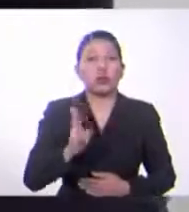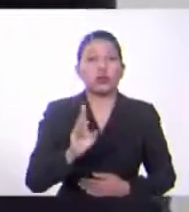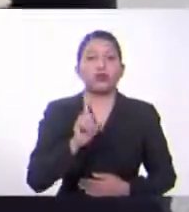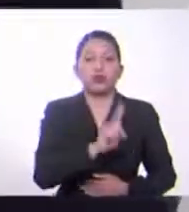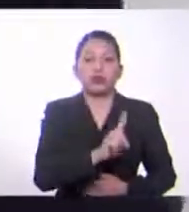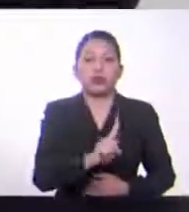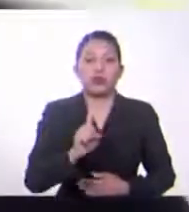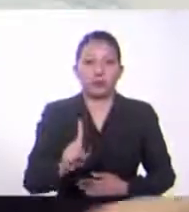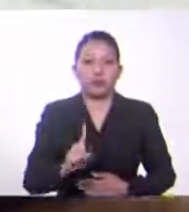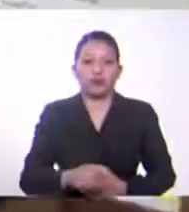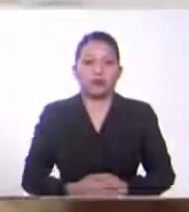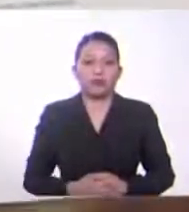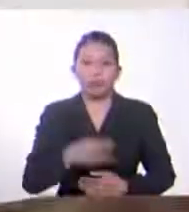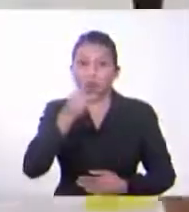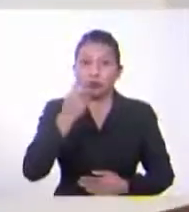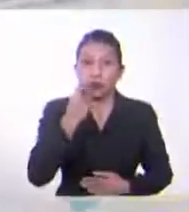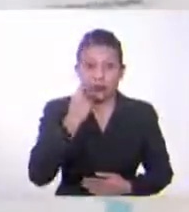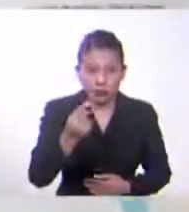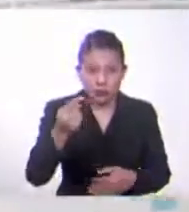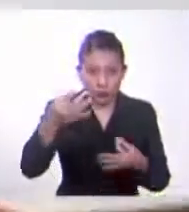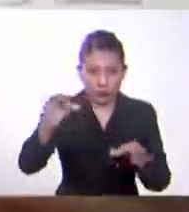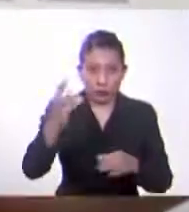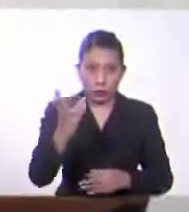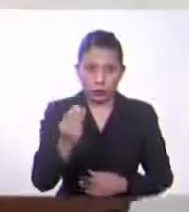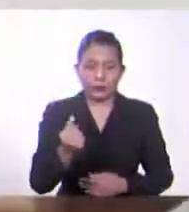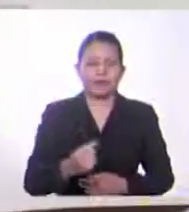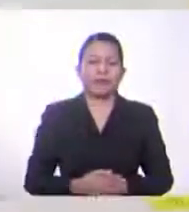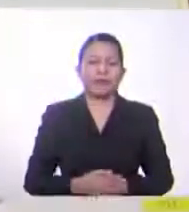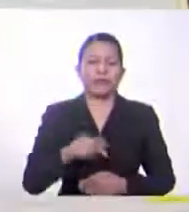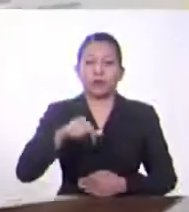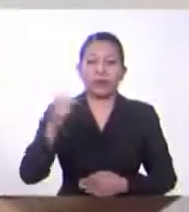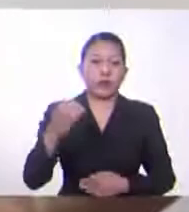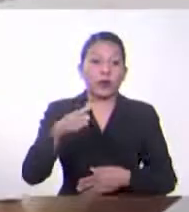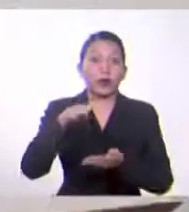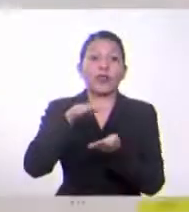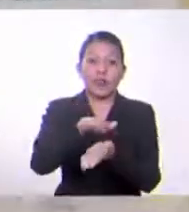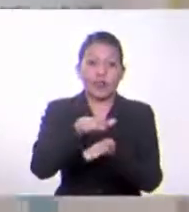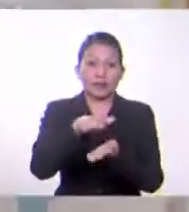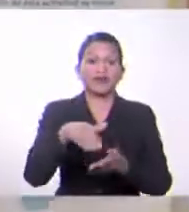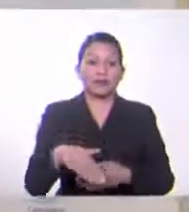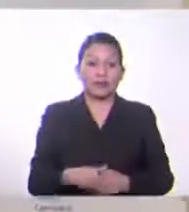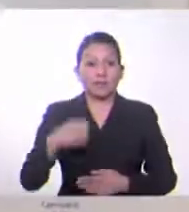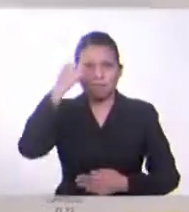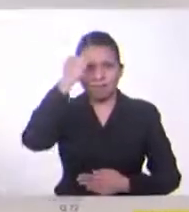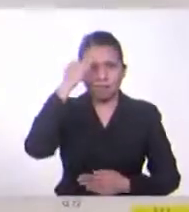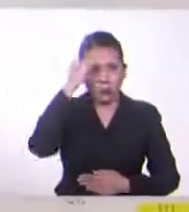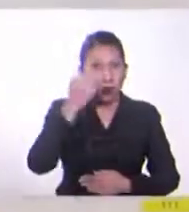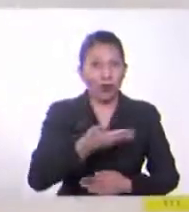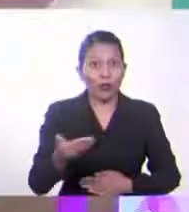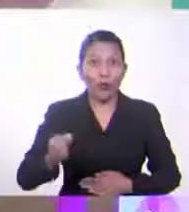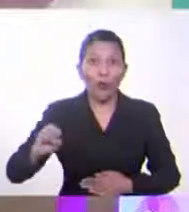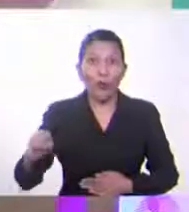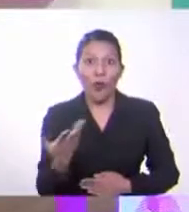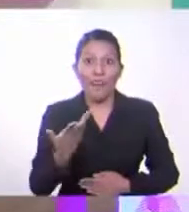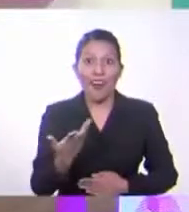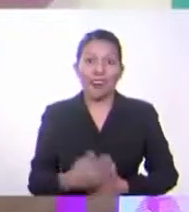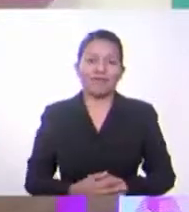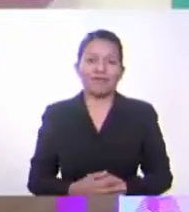observar, hoy estamos iniciando una unidad. Así que, vamos a aprender cosas nuevas totalmente.